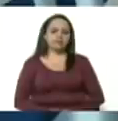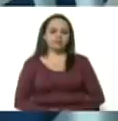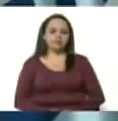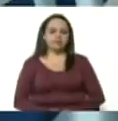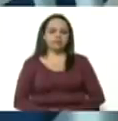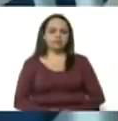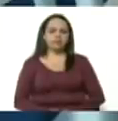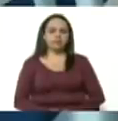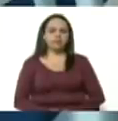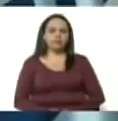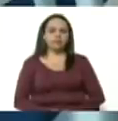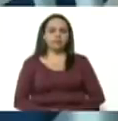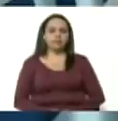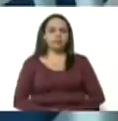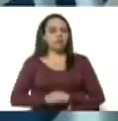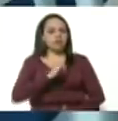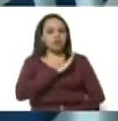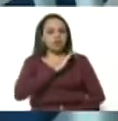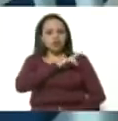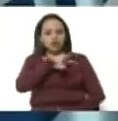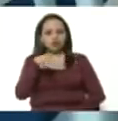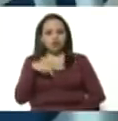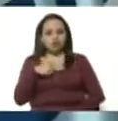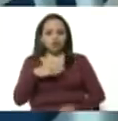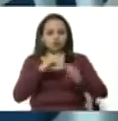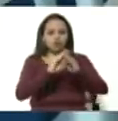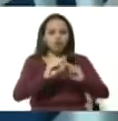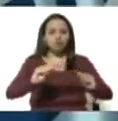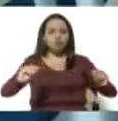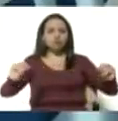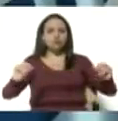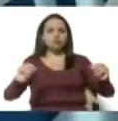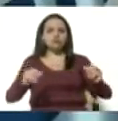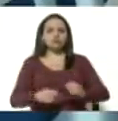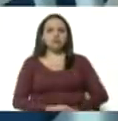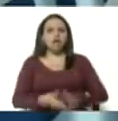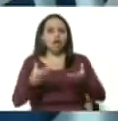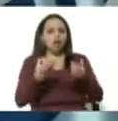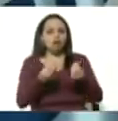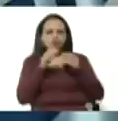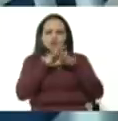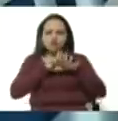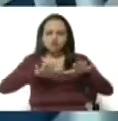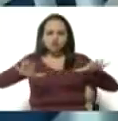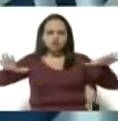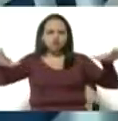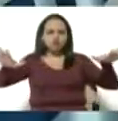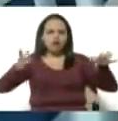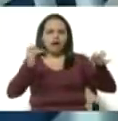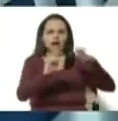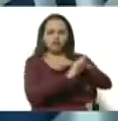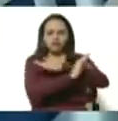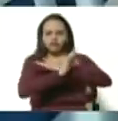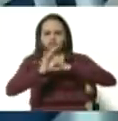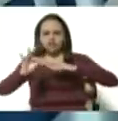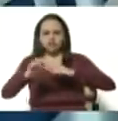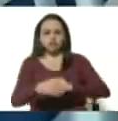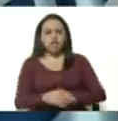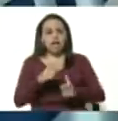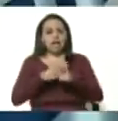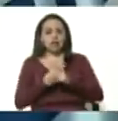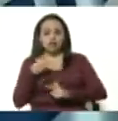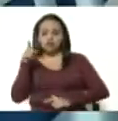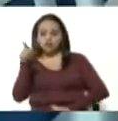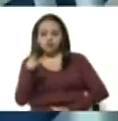teniendo nosotros un territorio tan amplio sean solamente en estos